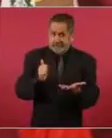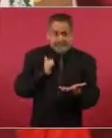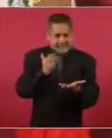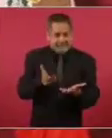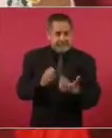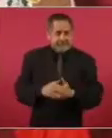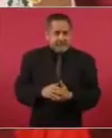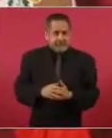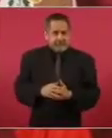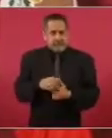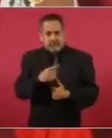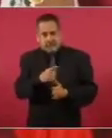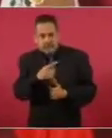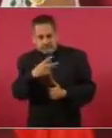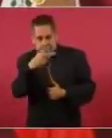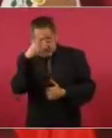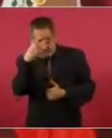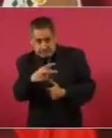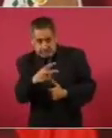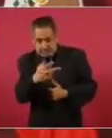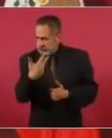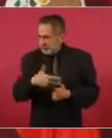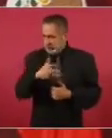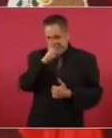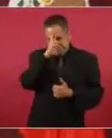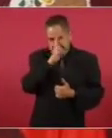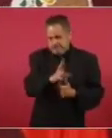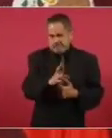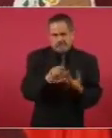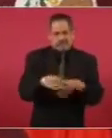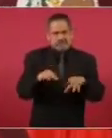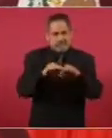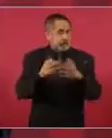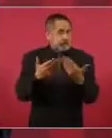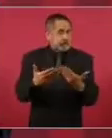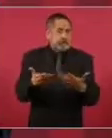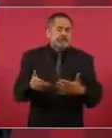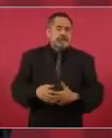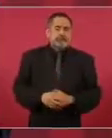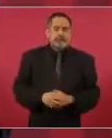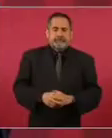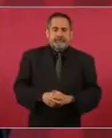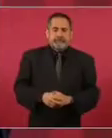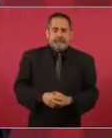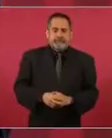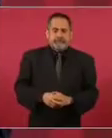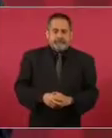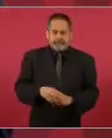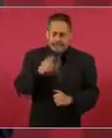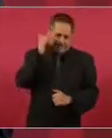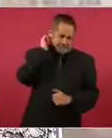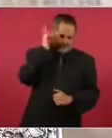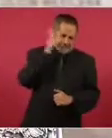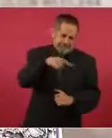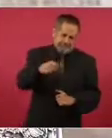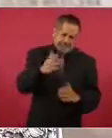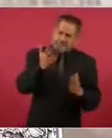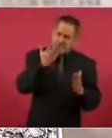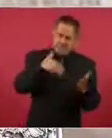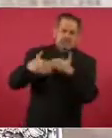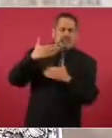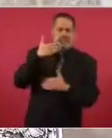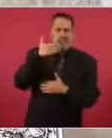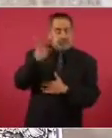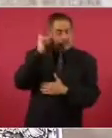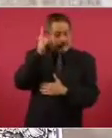se respeta mucho a los mexicanos y les deseo que les vaya muy bien.